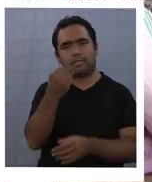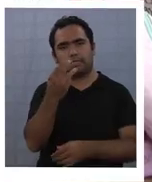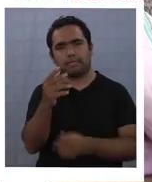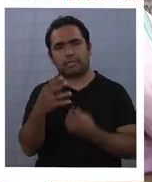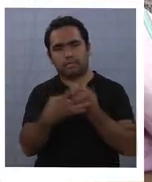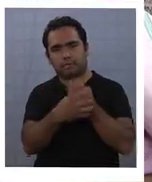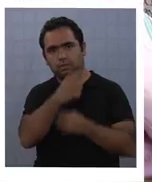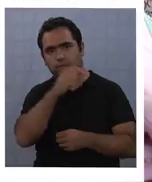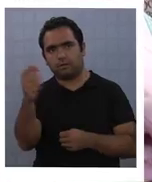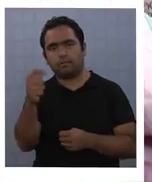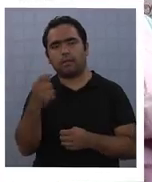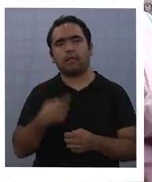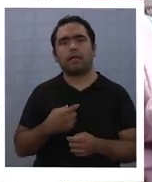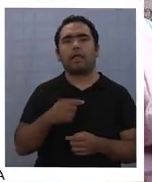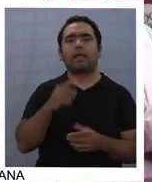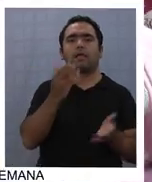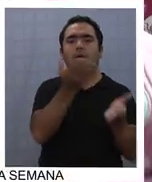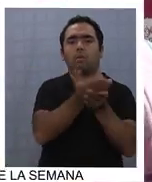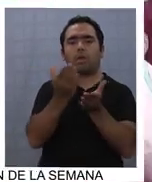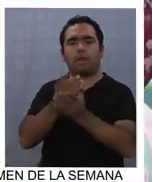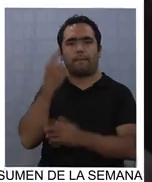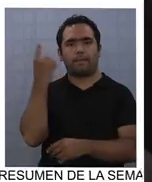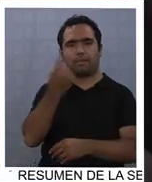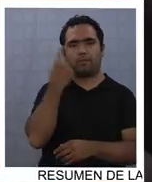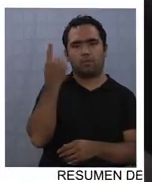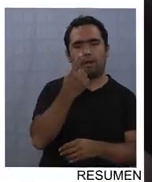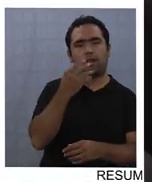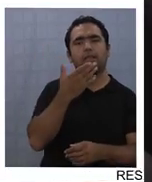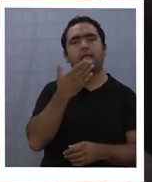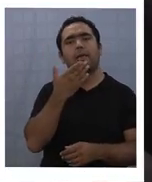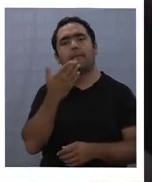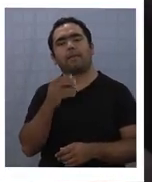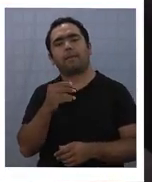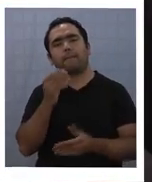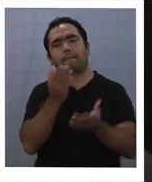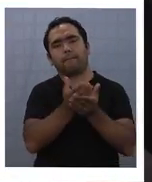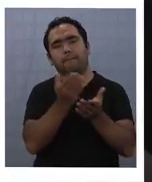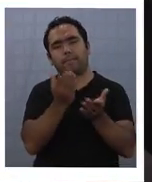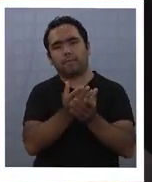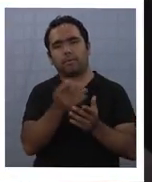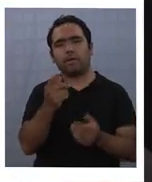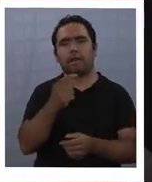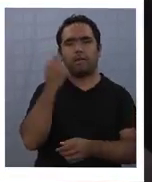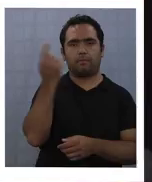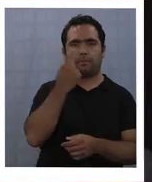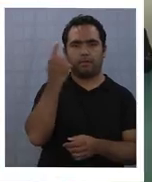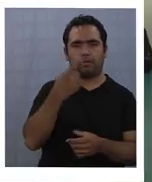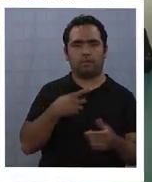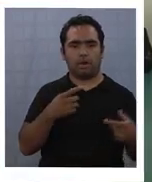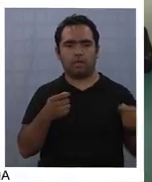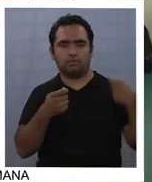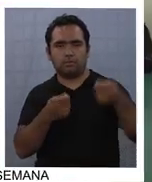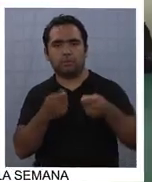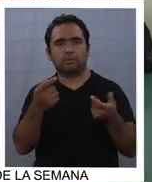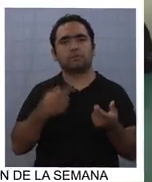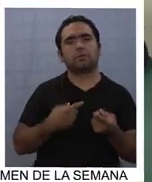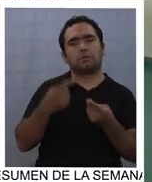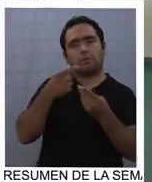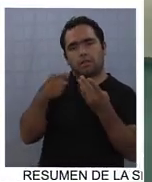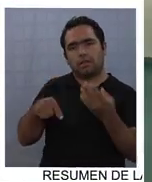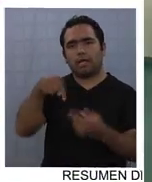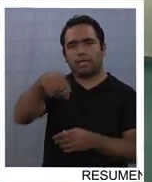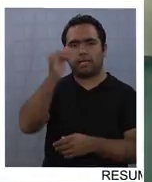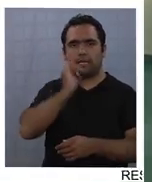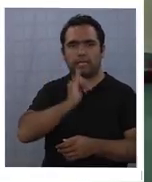los establecimientos particulares y particulares subvencionados como son el Colegio Lirima, el Colegio Nimara, Hispano Británico